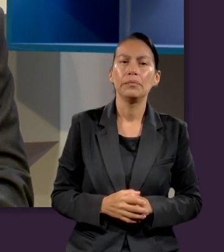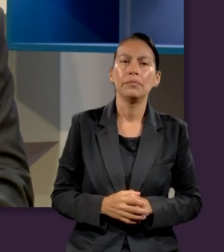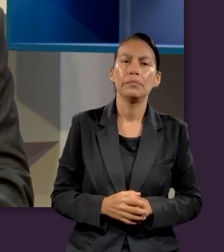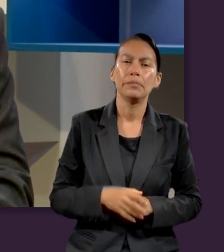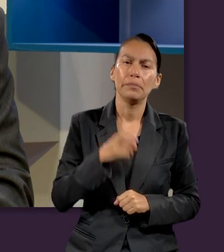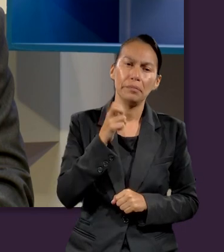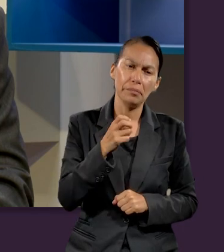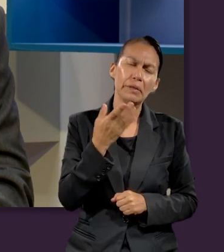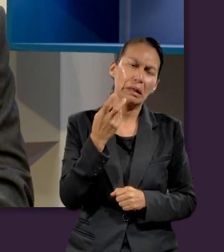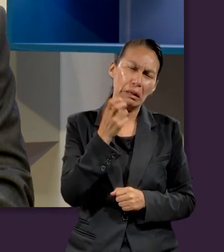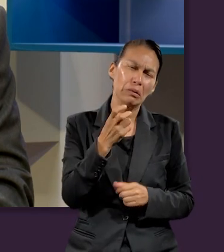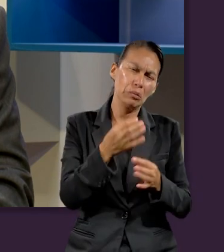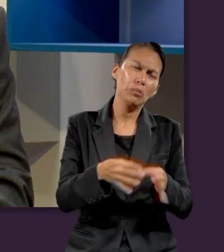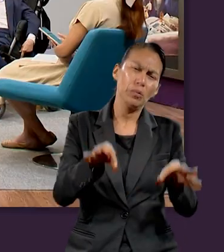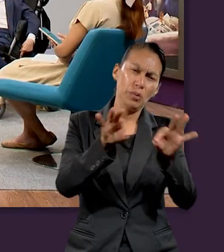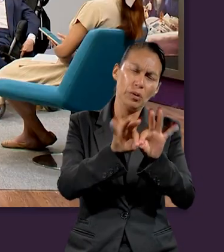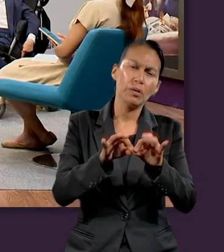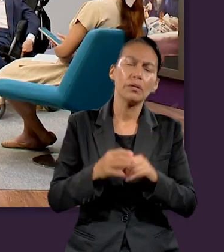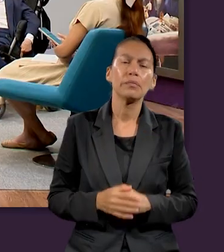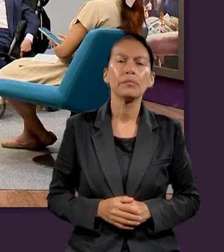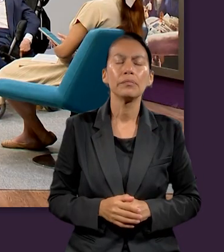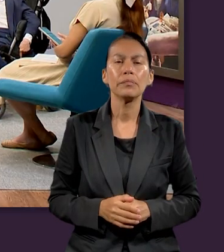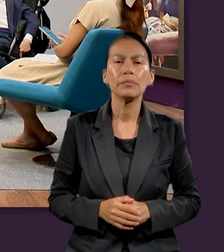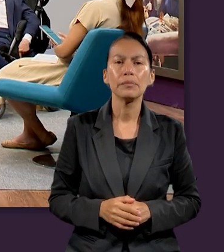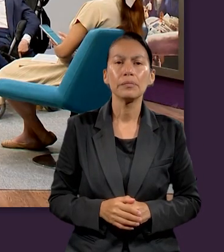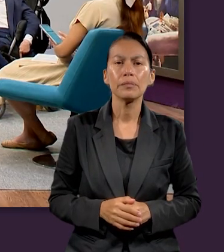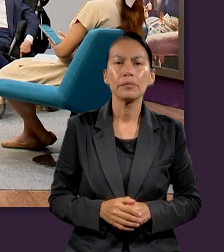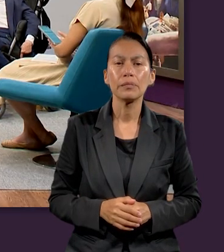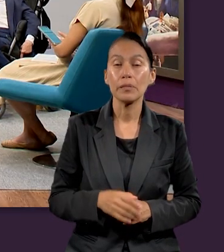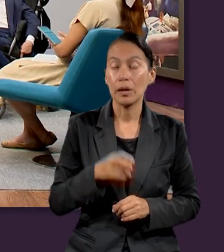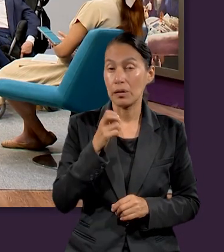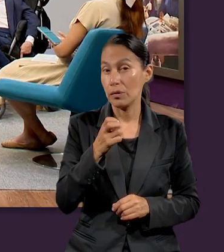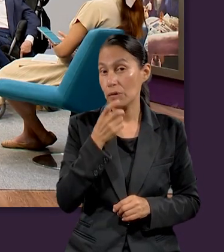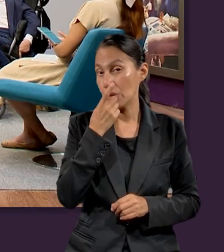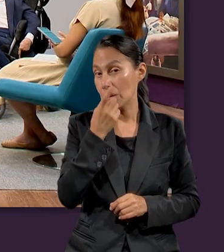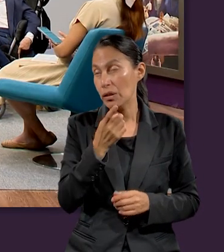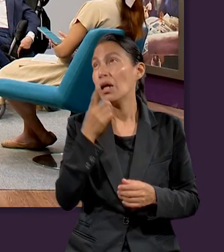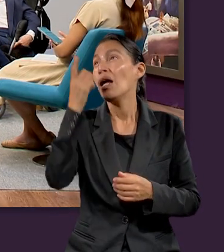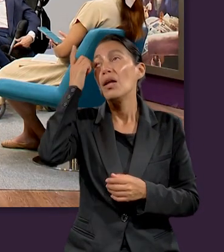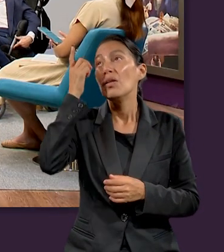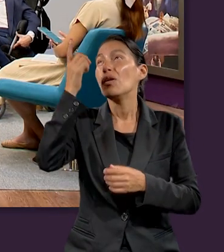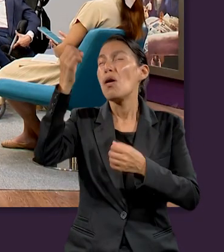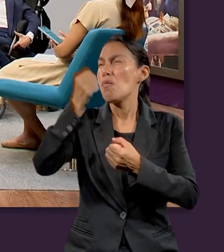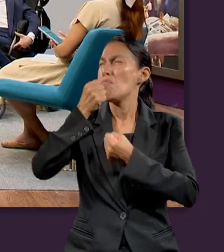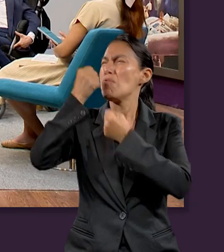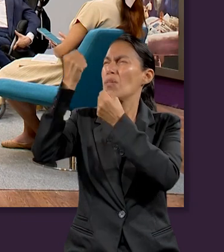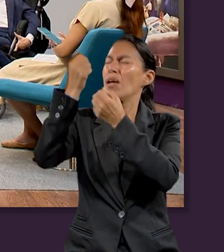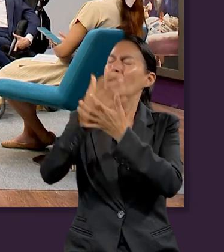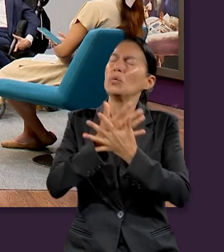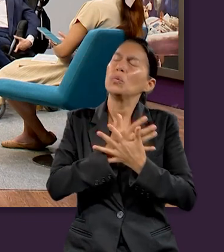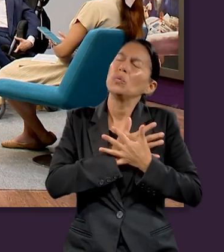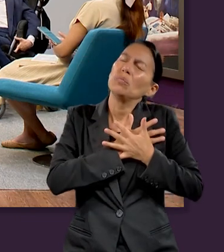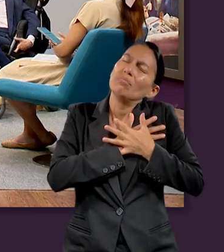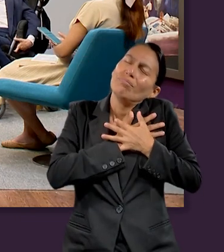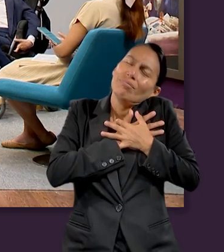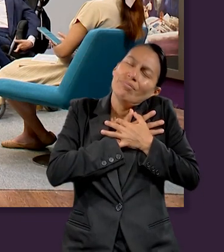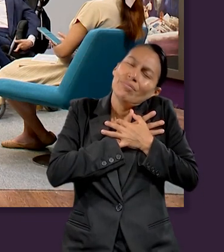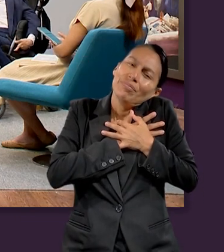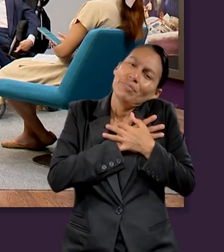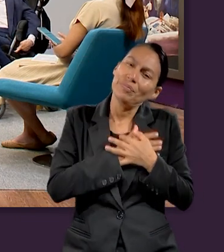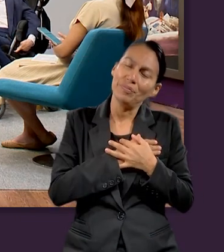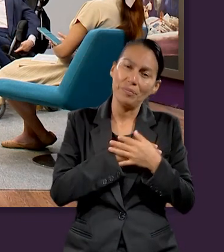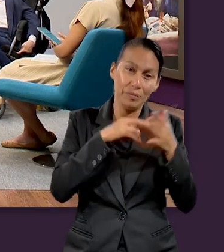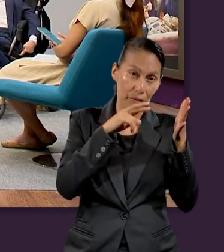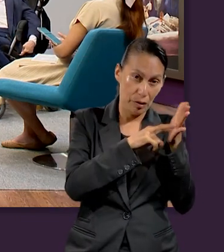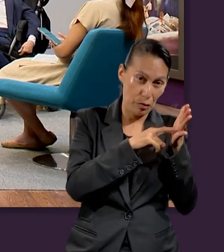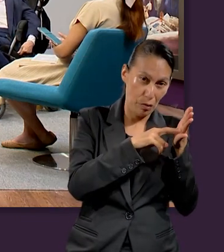horas. Así que eso es muy importante, y eso habla del gran poder del amor de Dios, porque